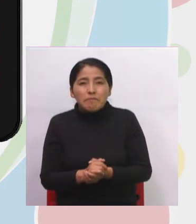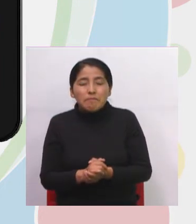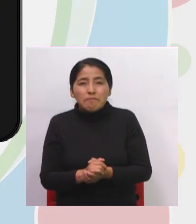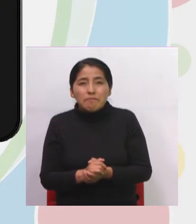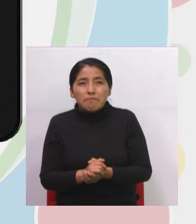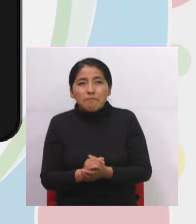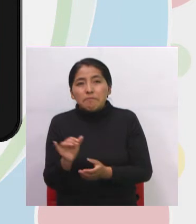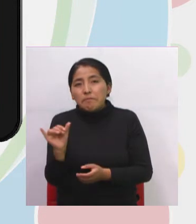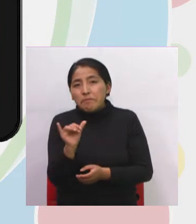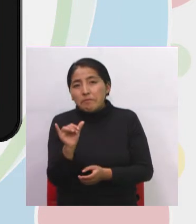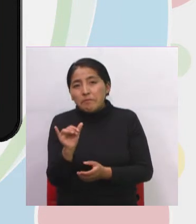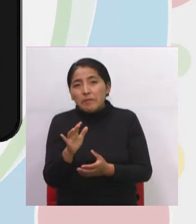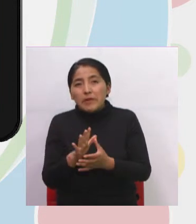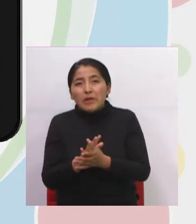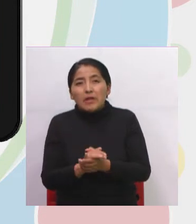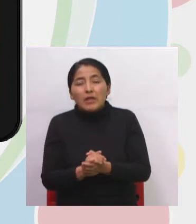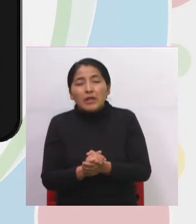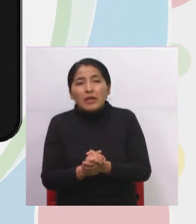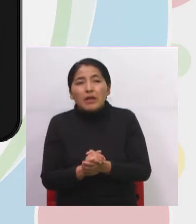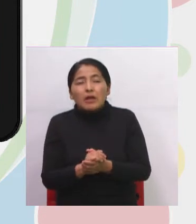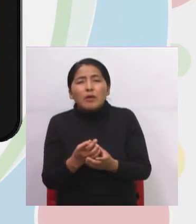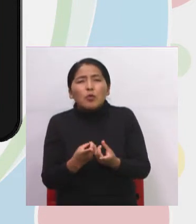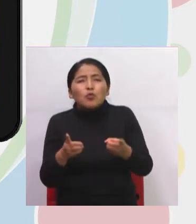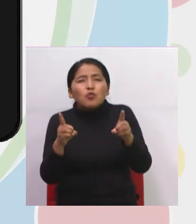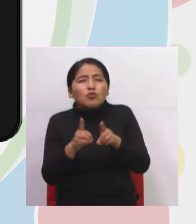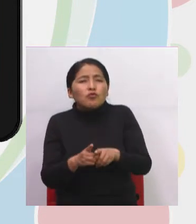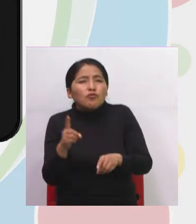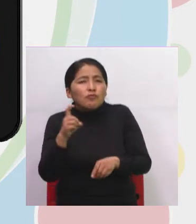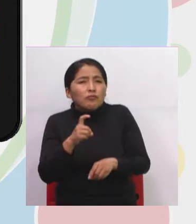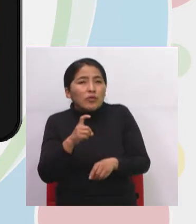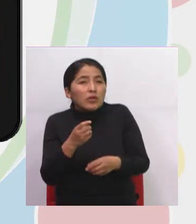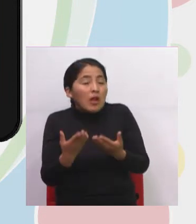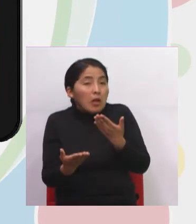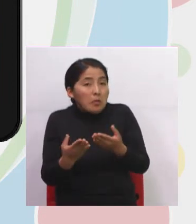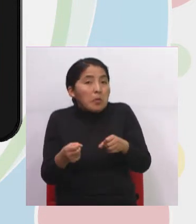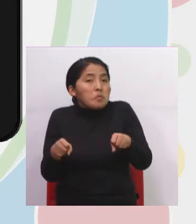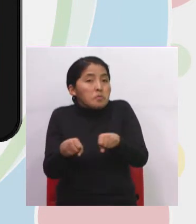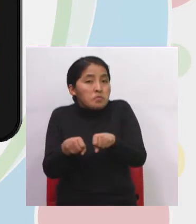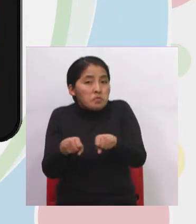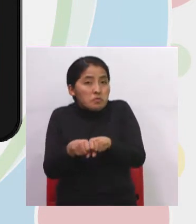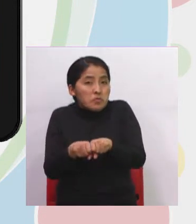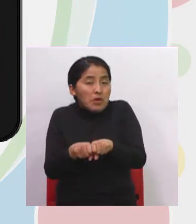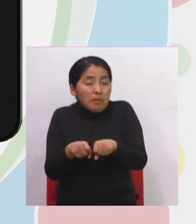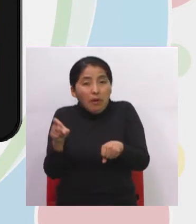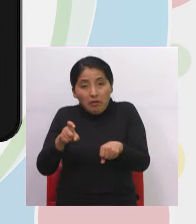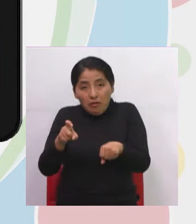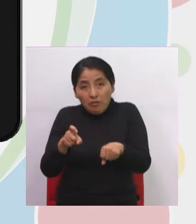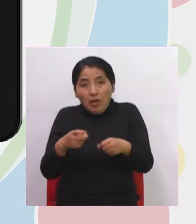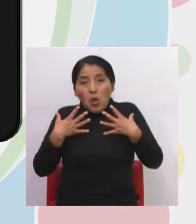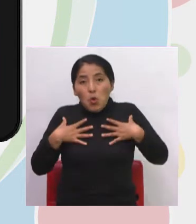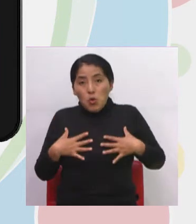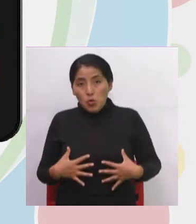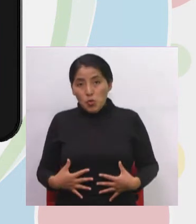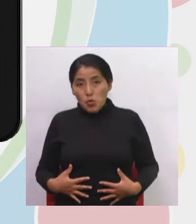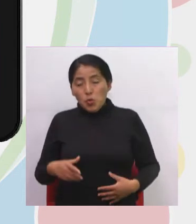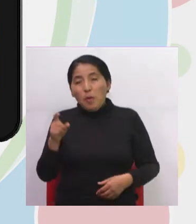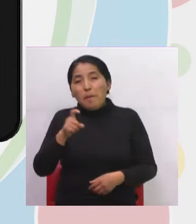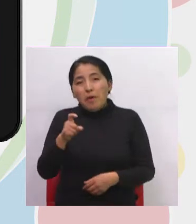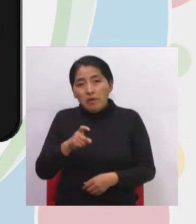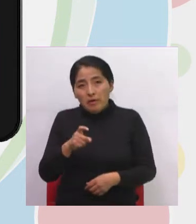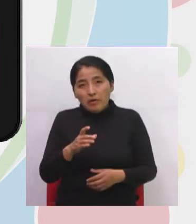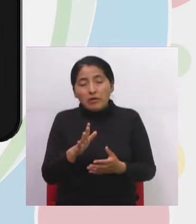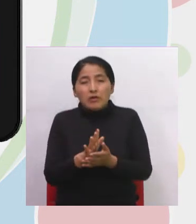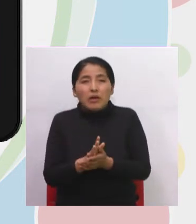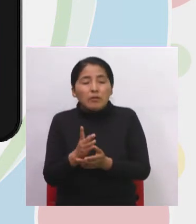Asimismo, cuando necesitamos zapatos, por ejemplo, cuando necesitamos ropa para poder vestirnos.